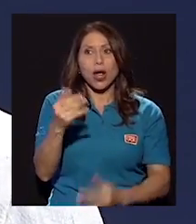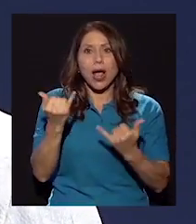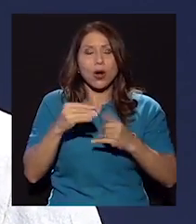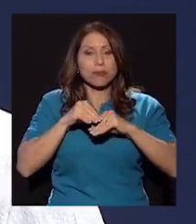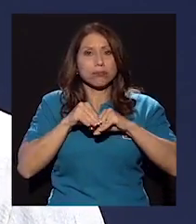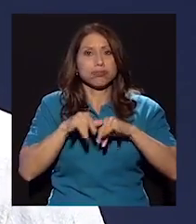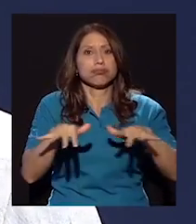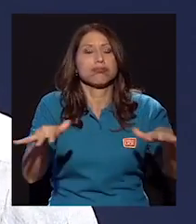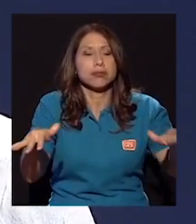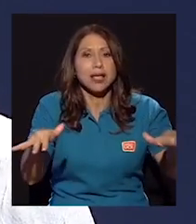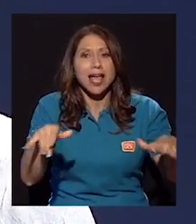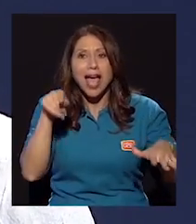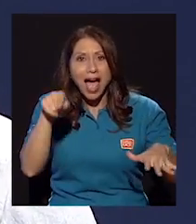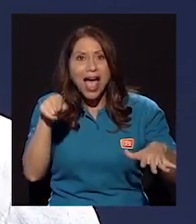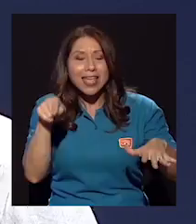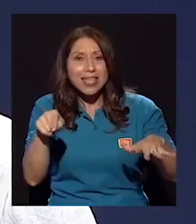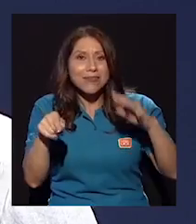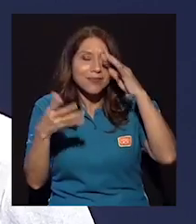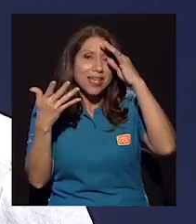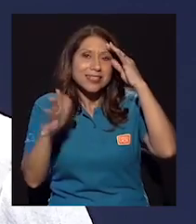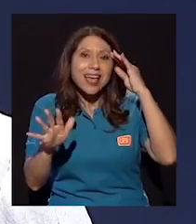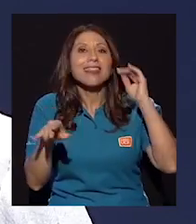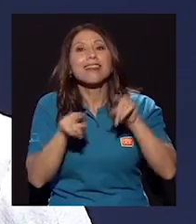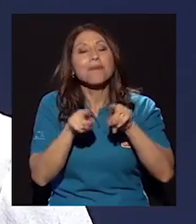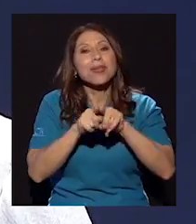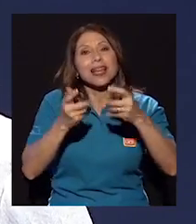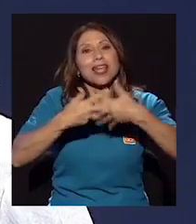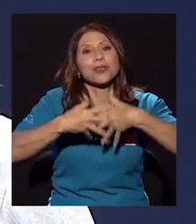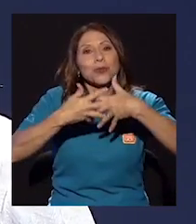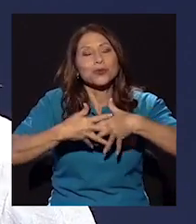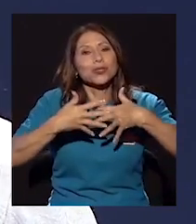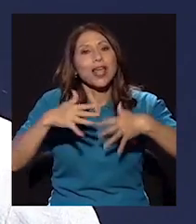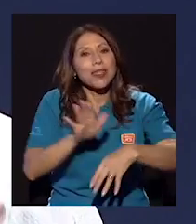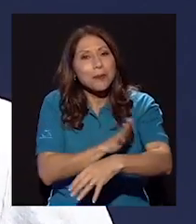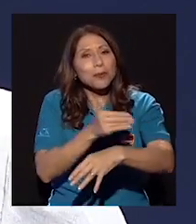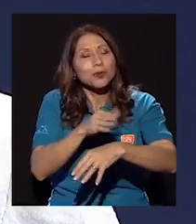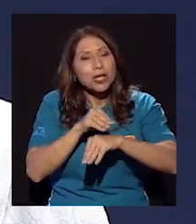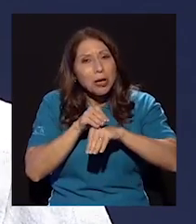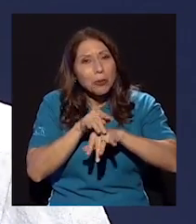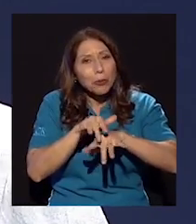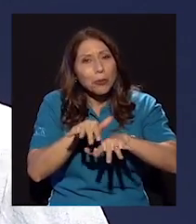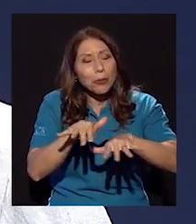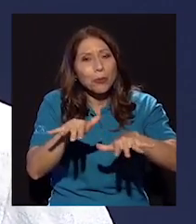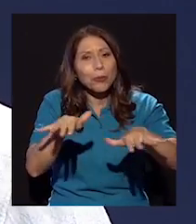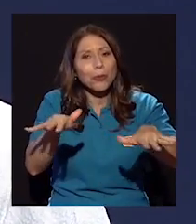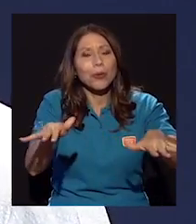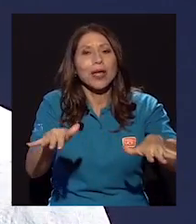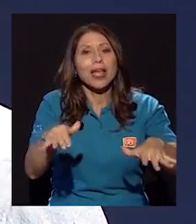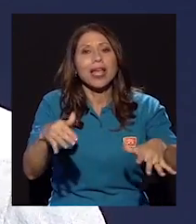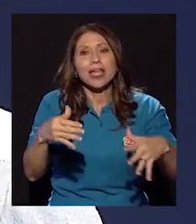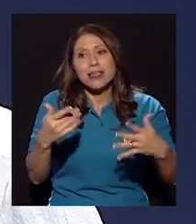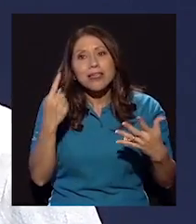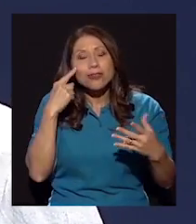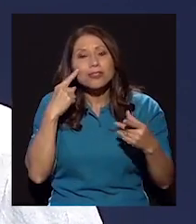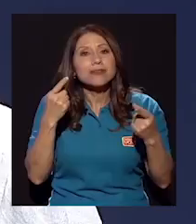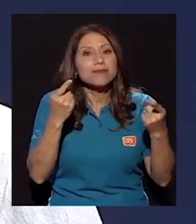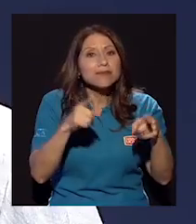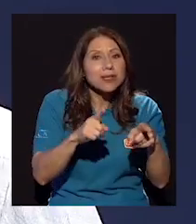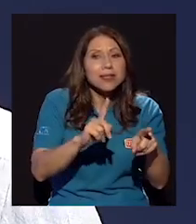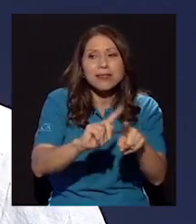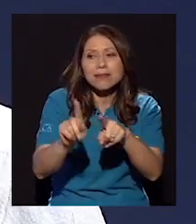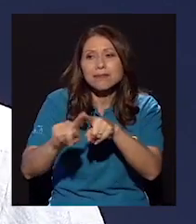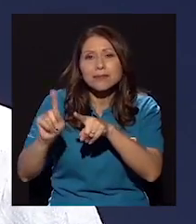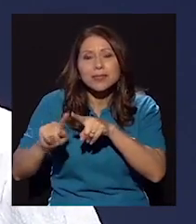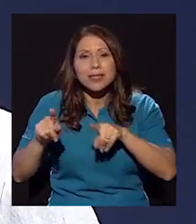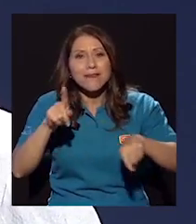bueno, pues filtrado por toda la industria que nos lo lleva, evidentemente, seguro que, vamos, en su origen era mucho más diverso y viene de otro